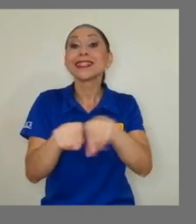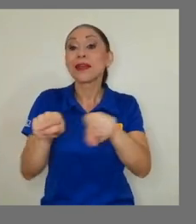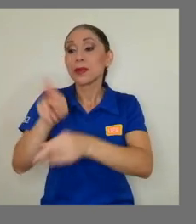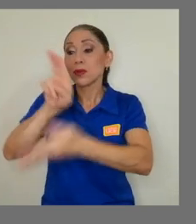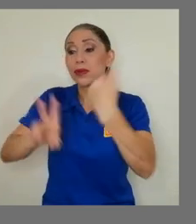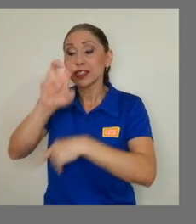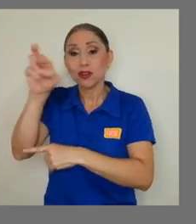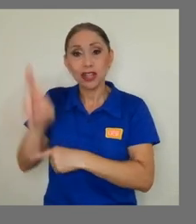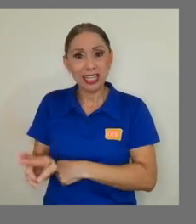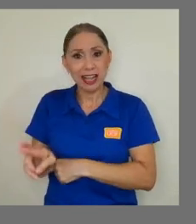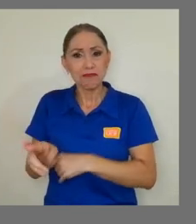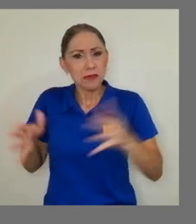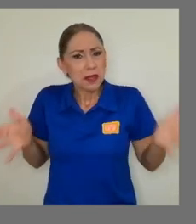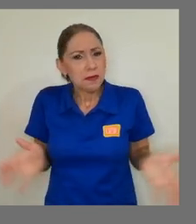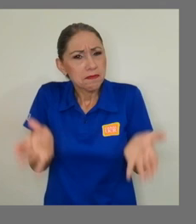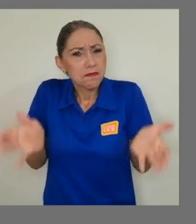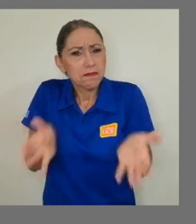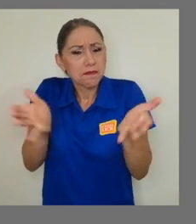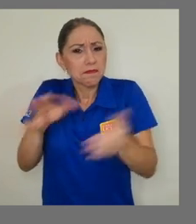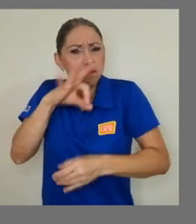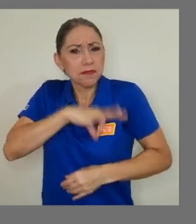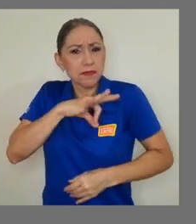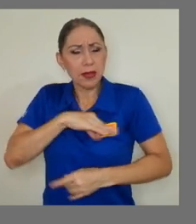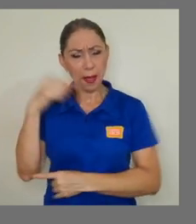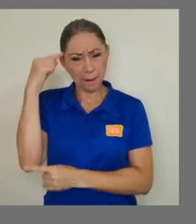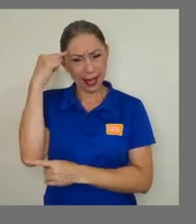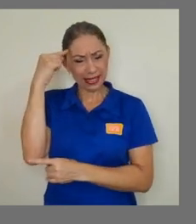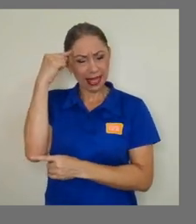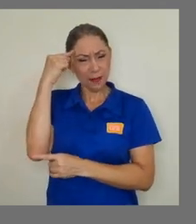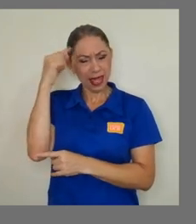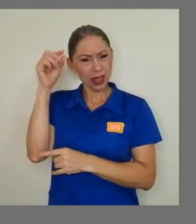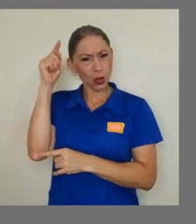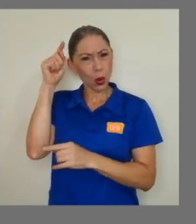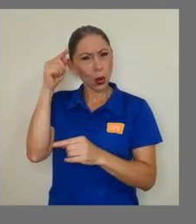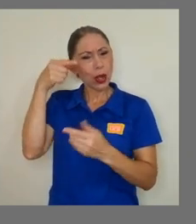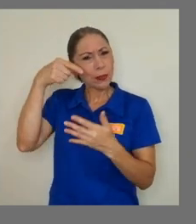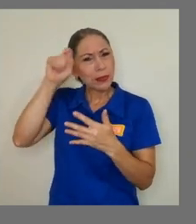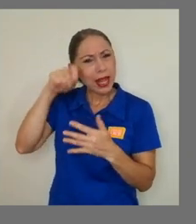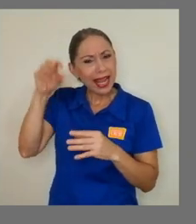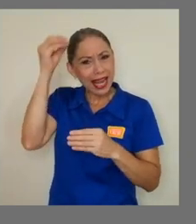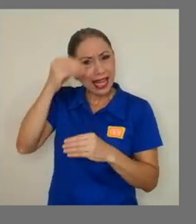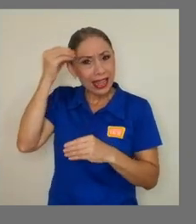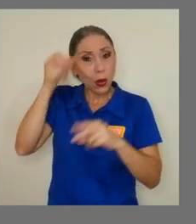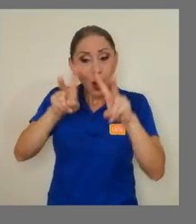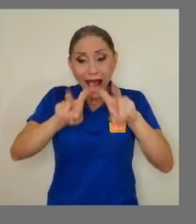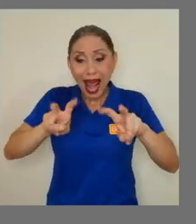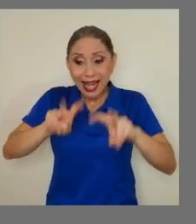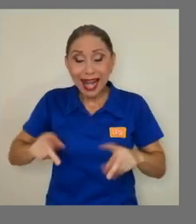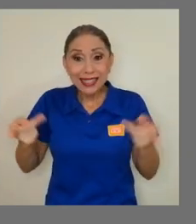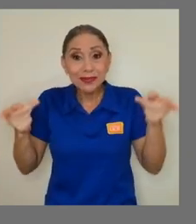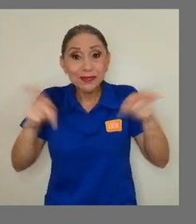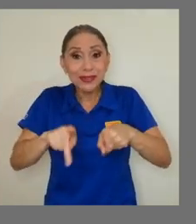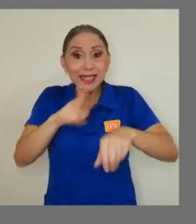de incentivar el pensamiento crítico y el análisis de los contextos nacionales y mundiales.